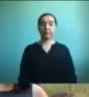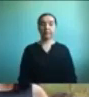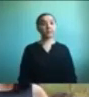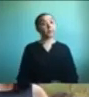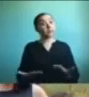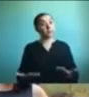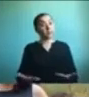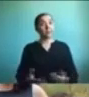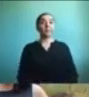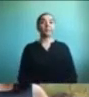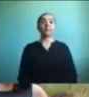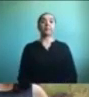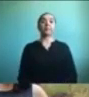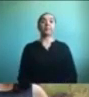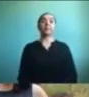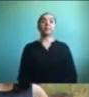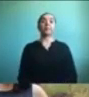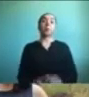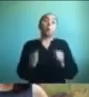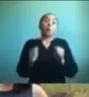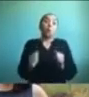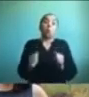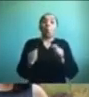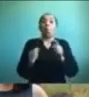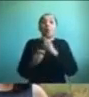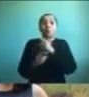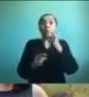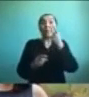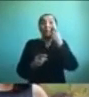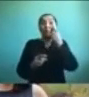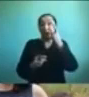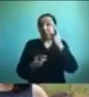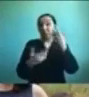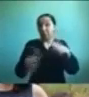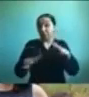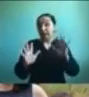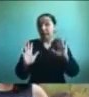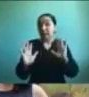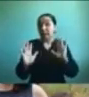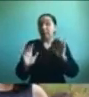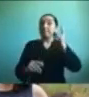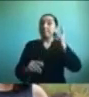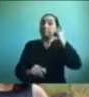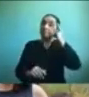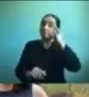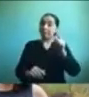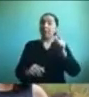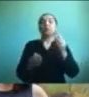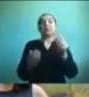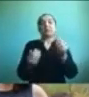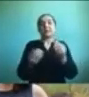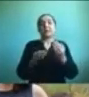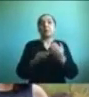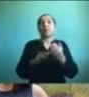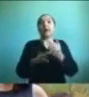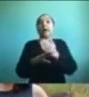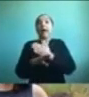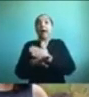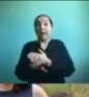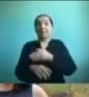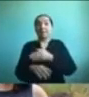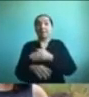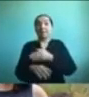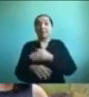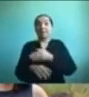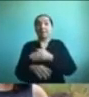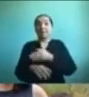Bueno, probablemente muchos ya nos conocen, sin embargo no queríamos empezar este webinar, sin antes contarles brevemente